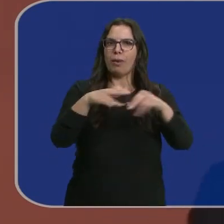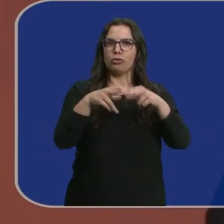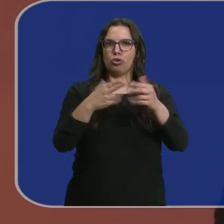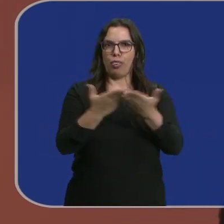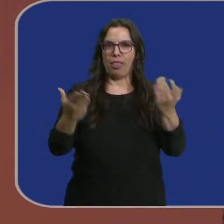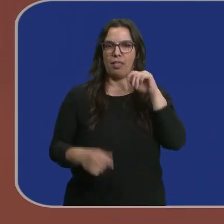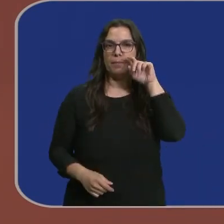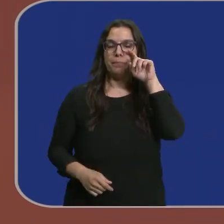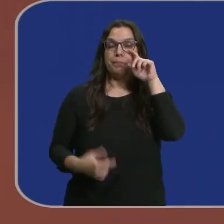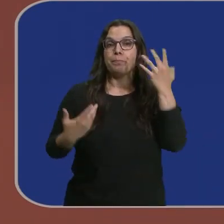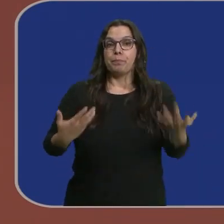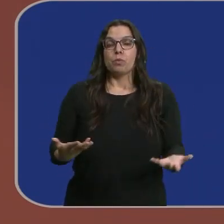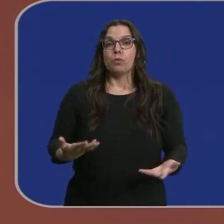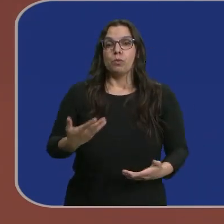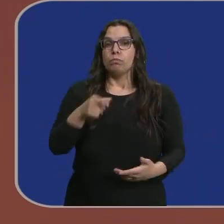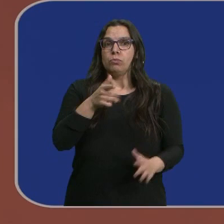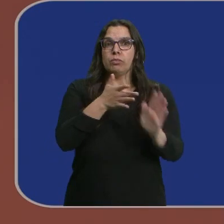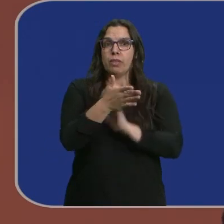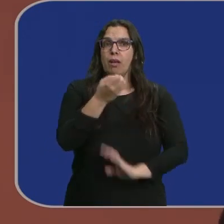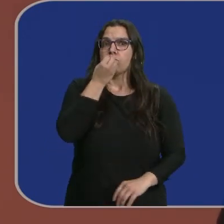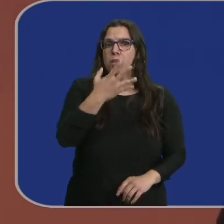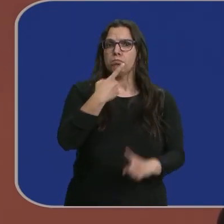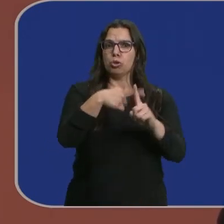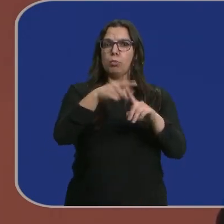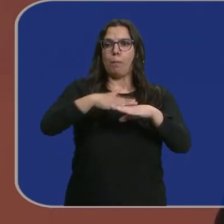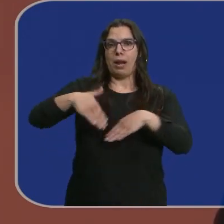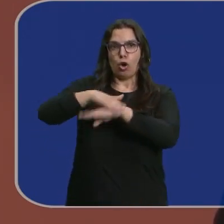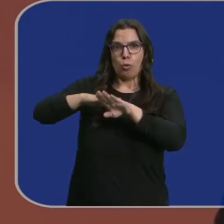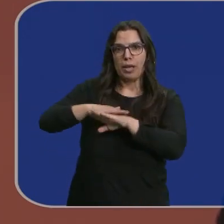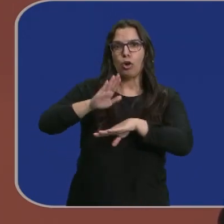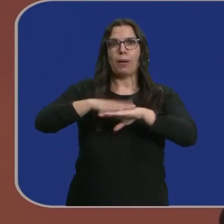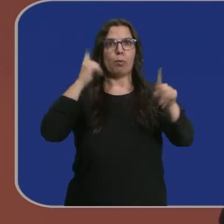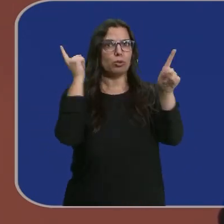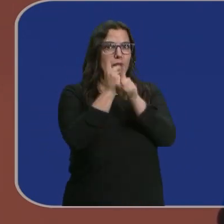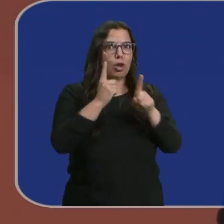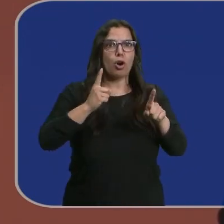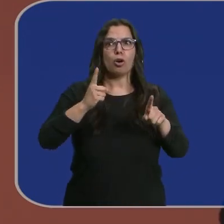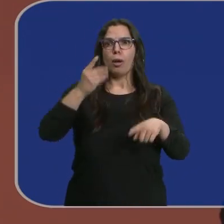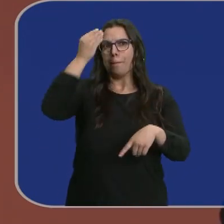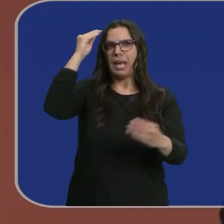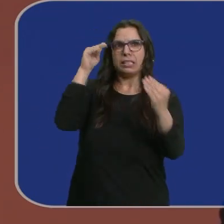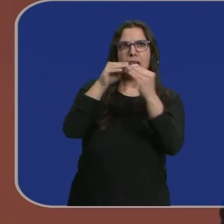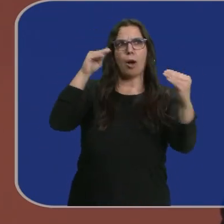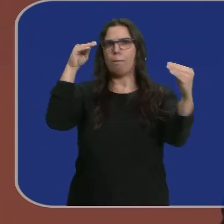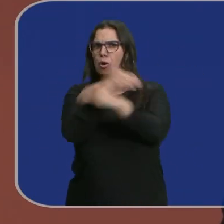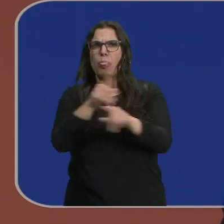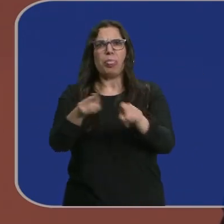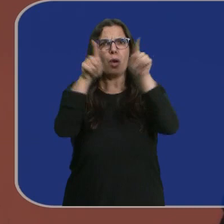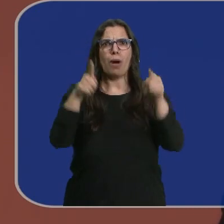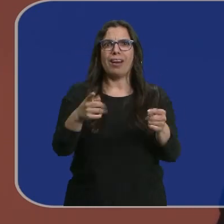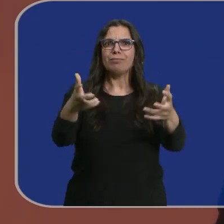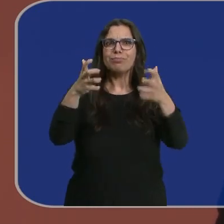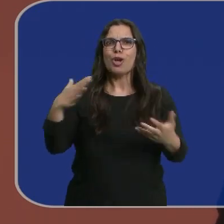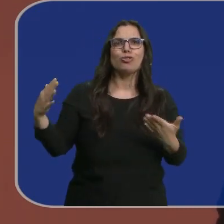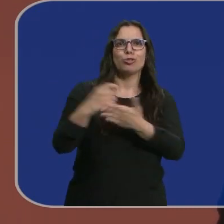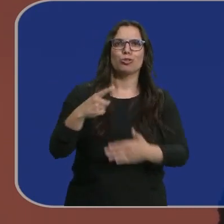sociedad. Y por tanto, esto es bueno para el gobierno, para la oposición, para los que piensen como nosotros, para los que no piensen como nosotros.